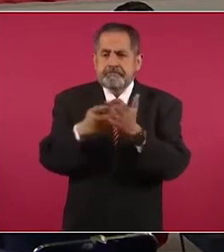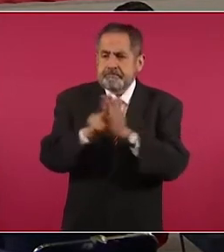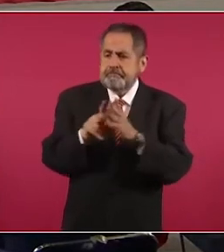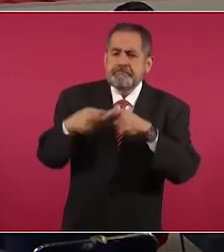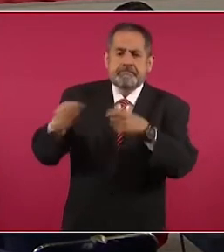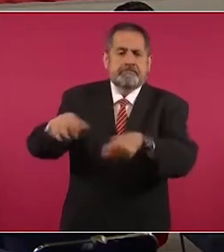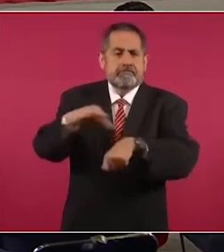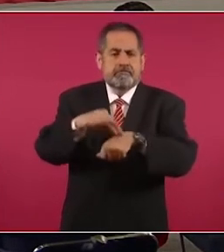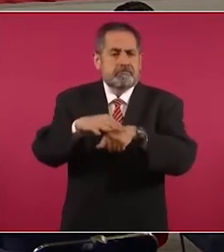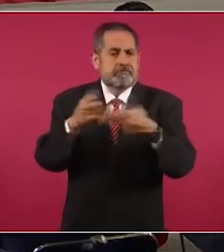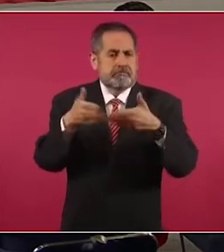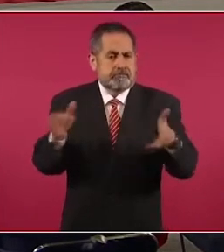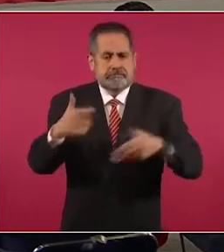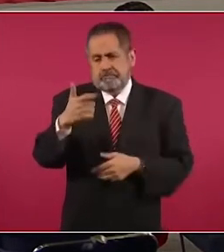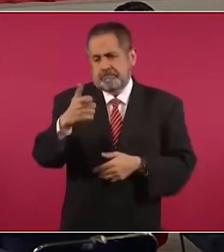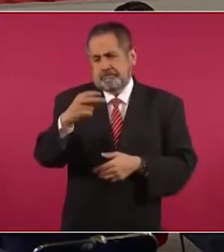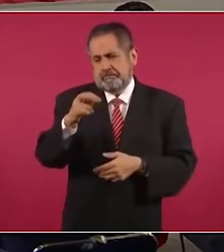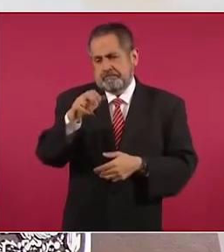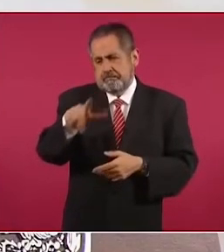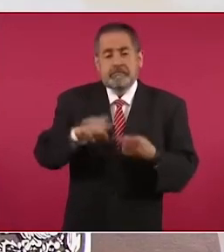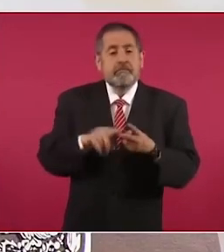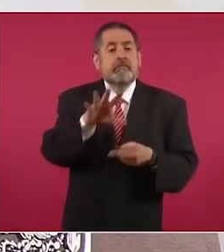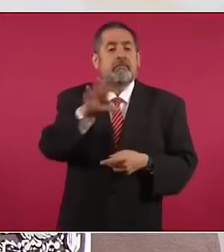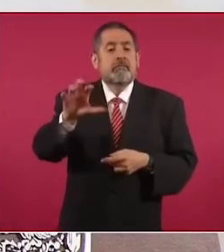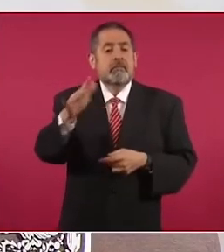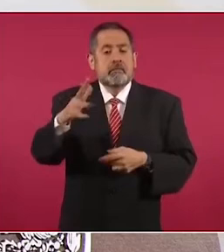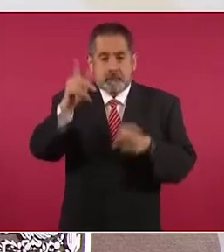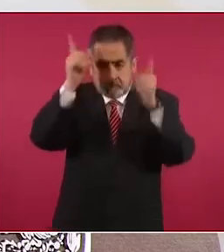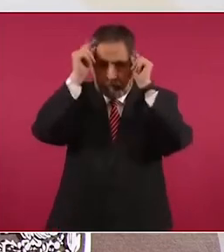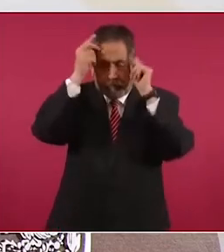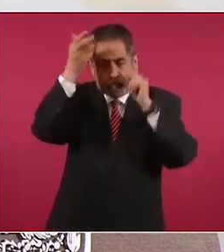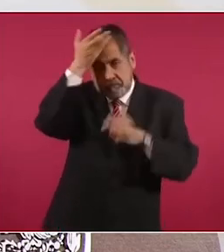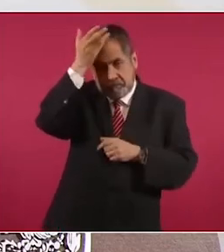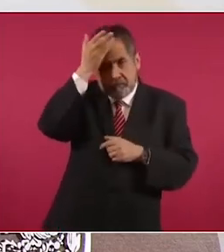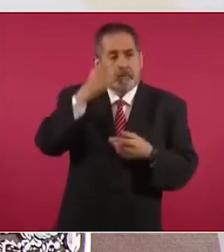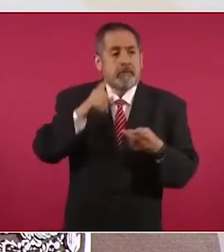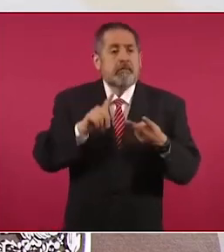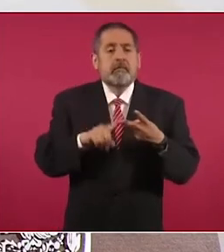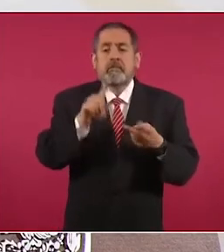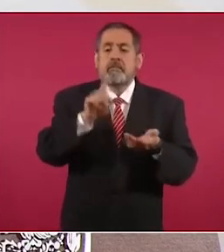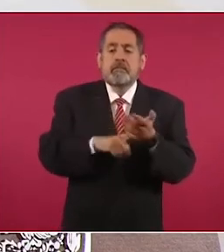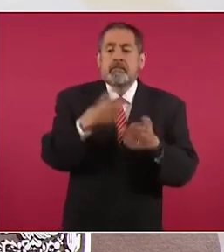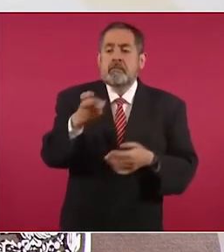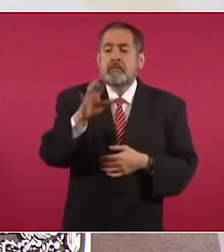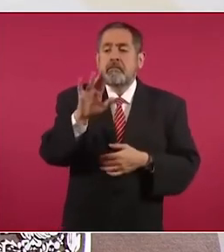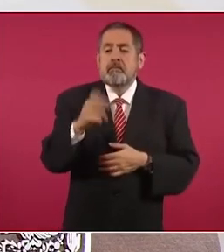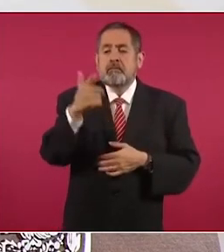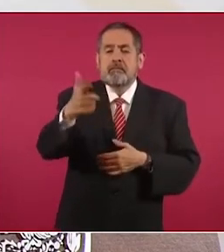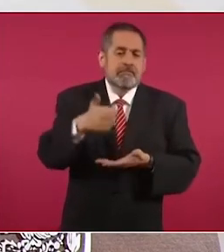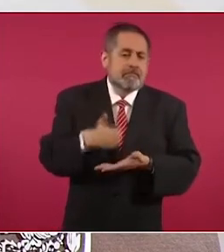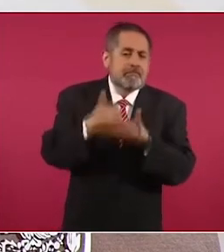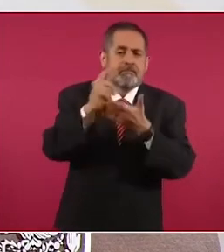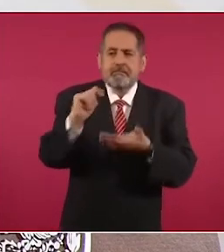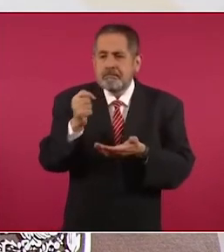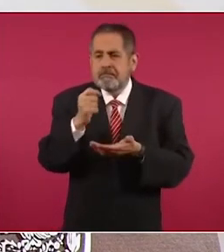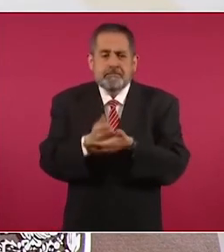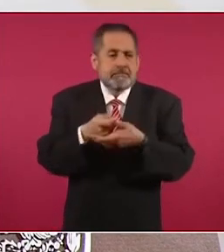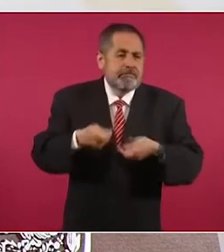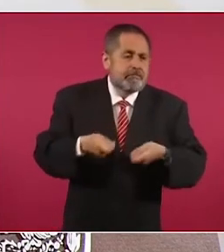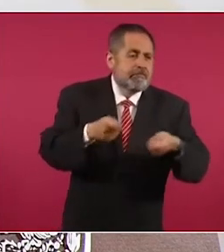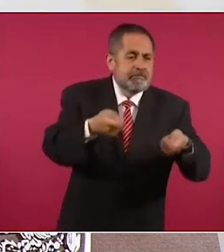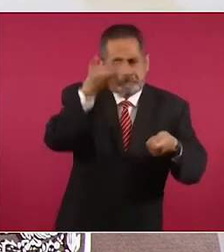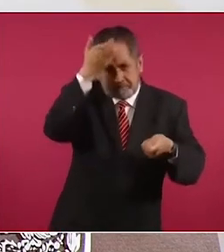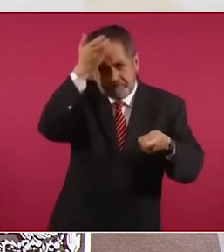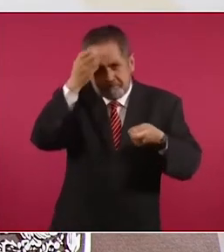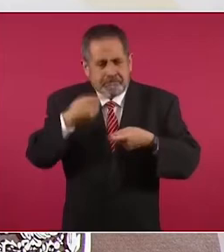médicos generales, 550 de personal de enfermería y 1.357 de personal técnica de enfermería.